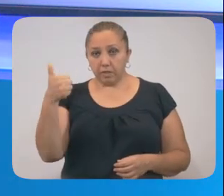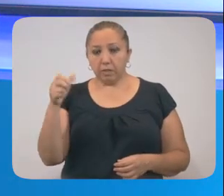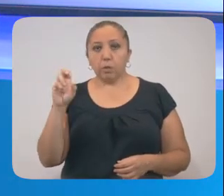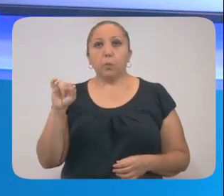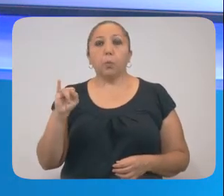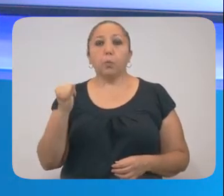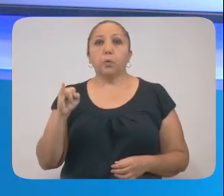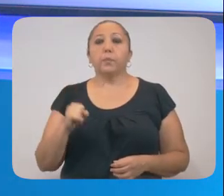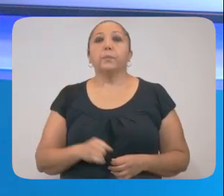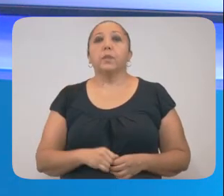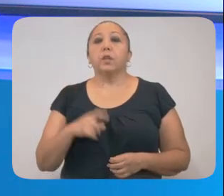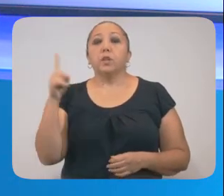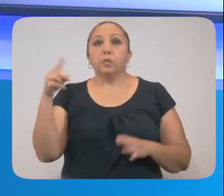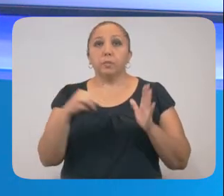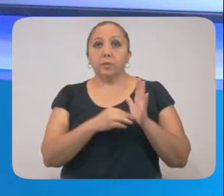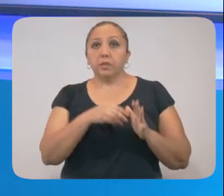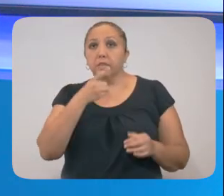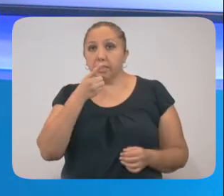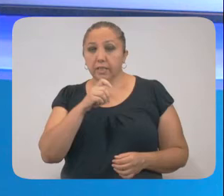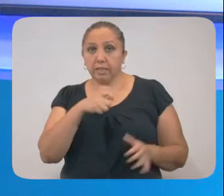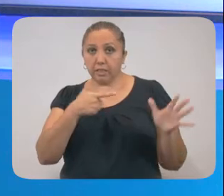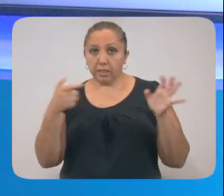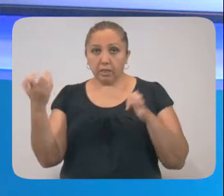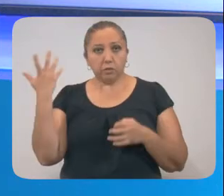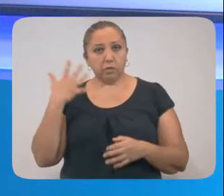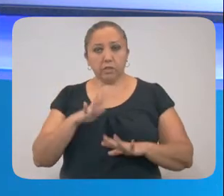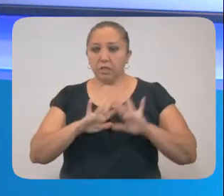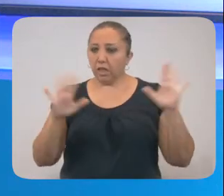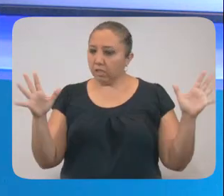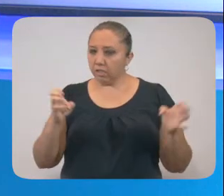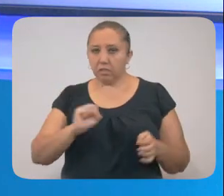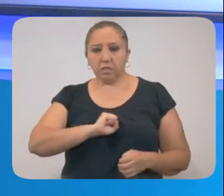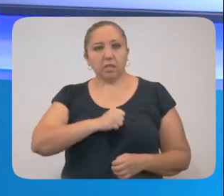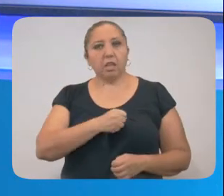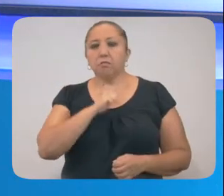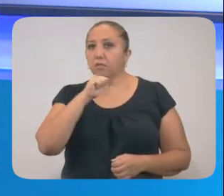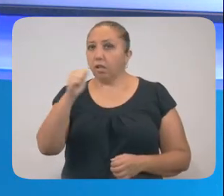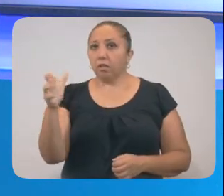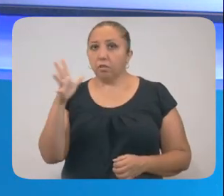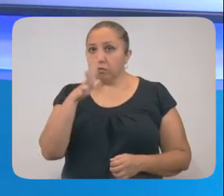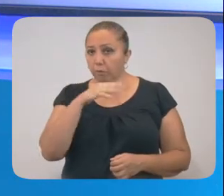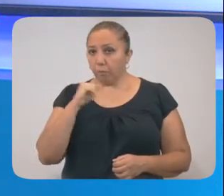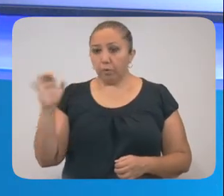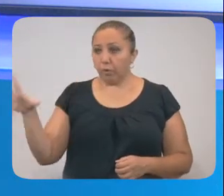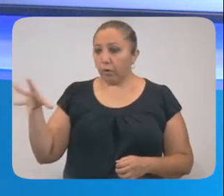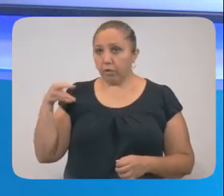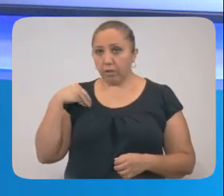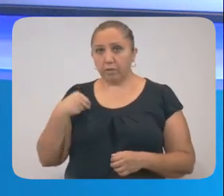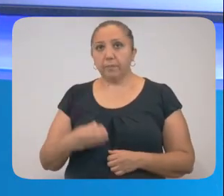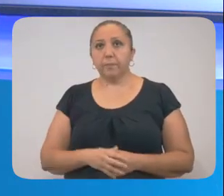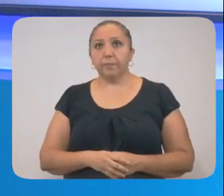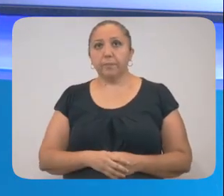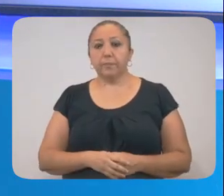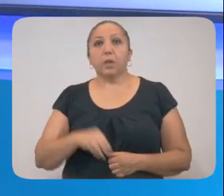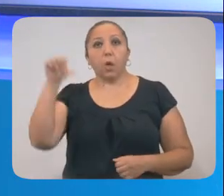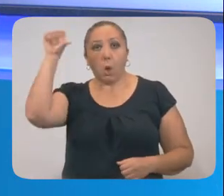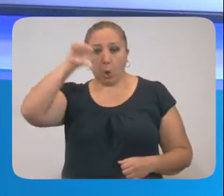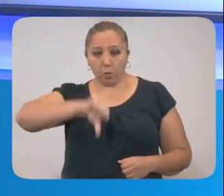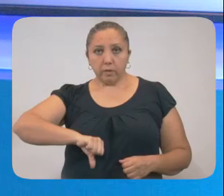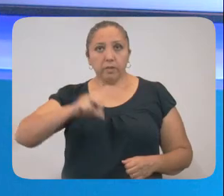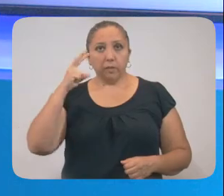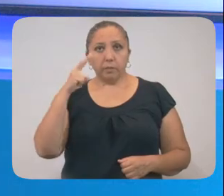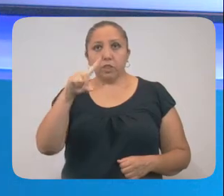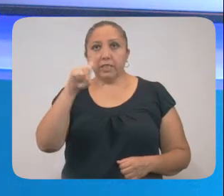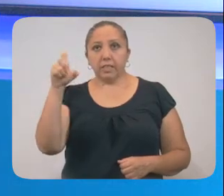junio. 2.710 pacientes ya se recuperaron. No presentan síntomas ni pueden contagiar. Hoy se